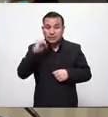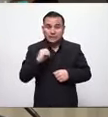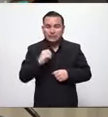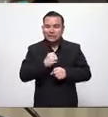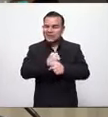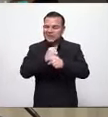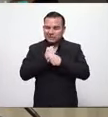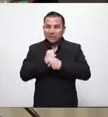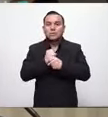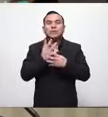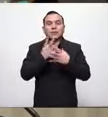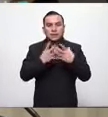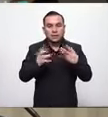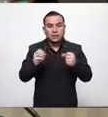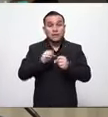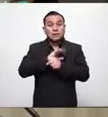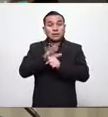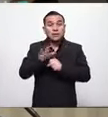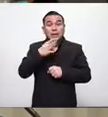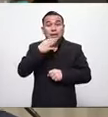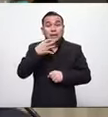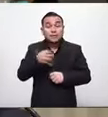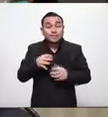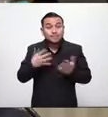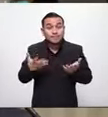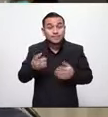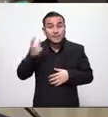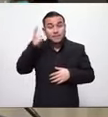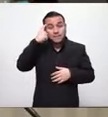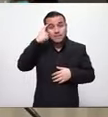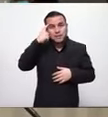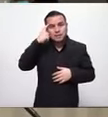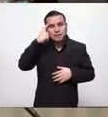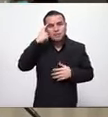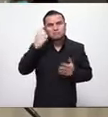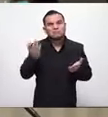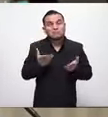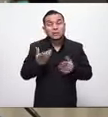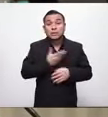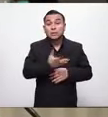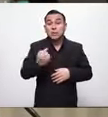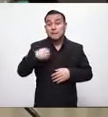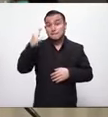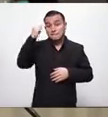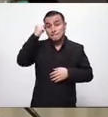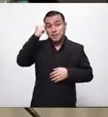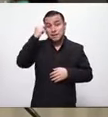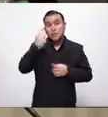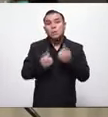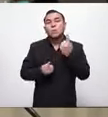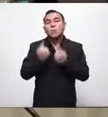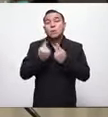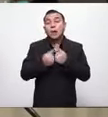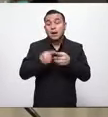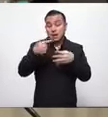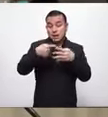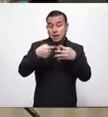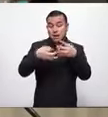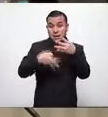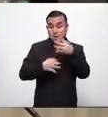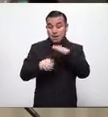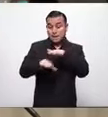resultados. Entonces, pensando en eso, tenemos que pensar en hacer las leyes